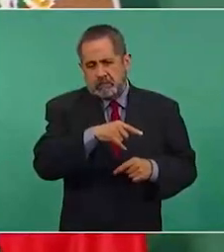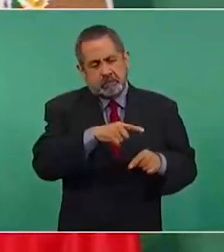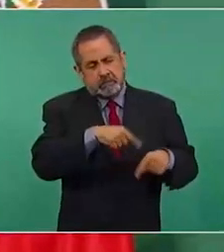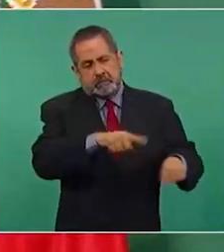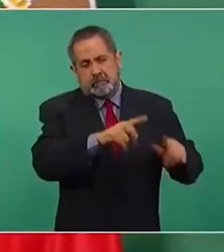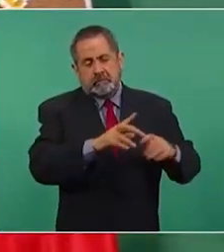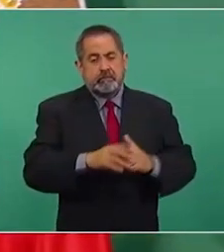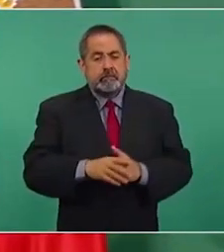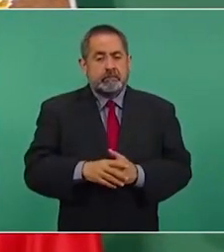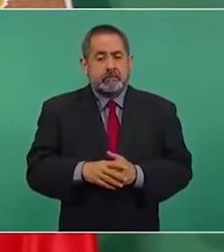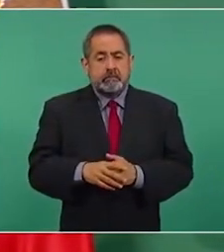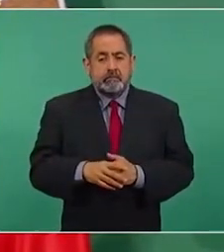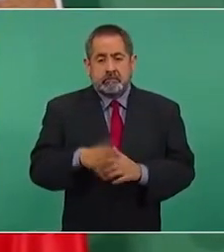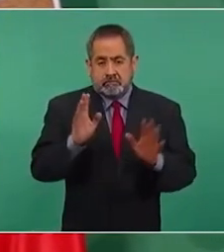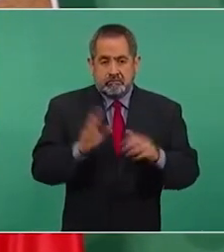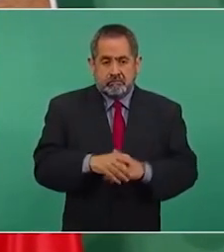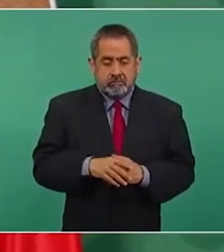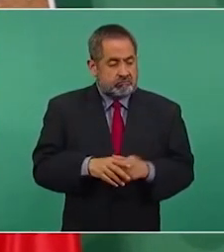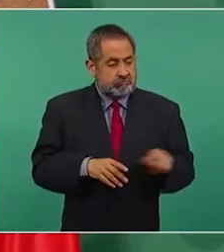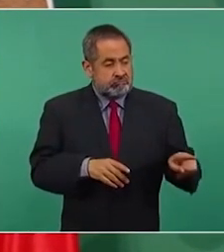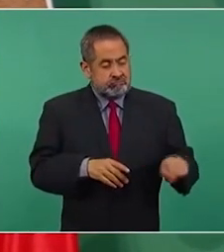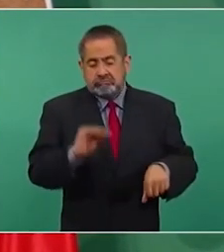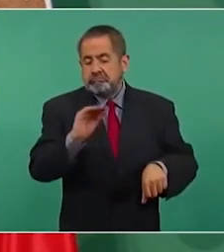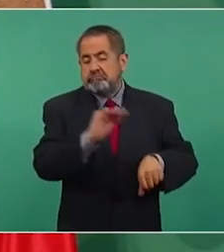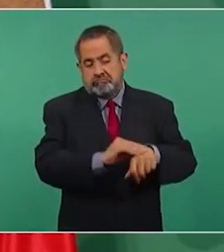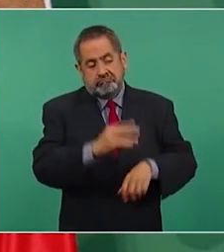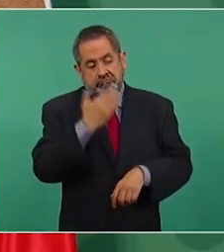Pero se portan muy bien,